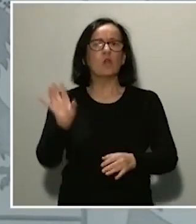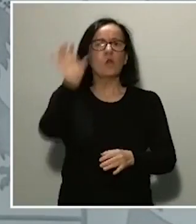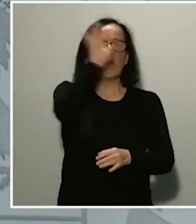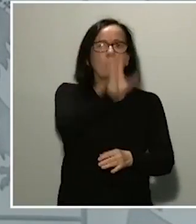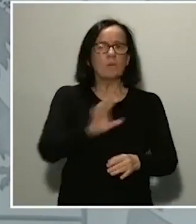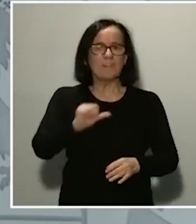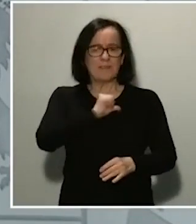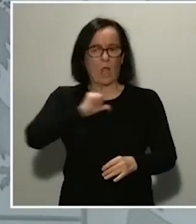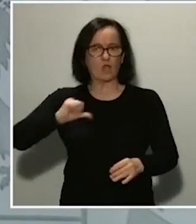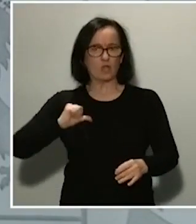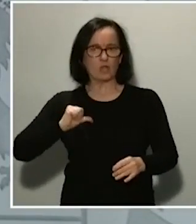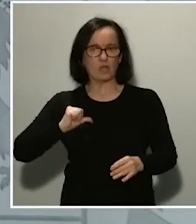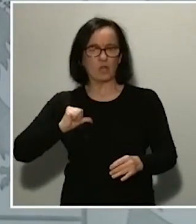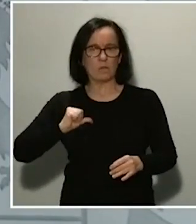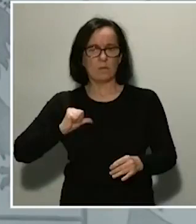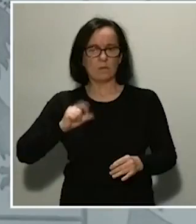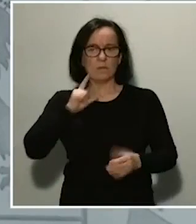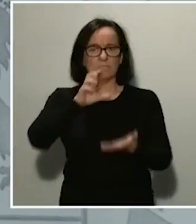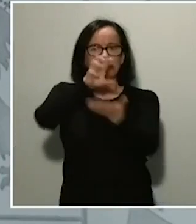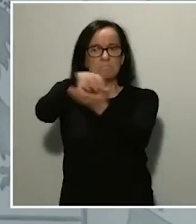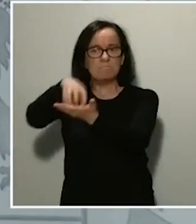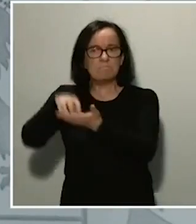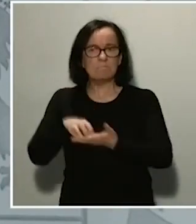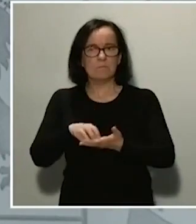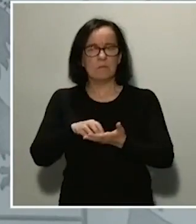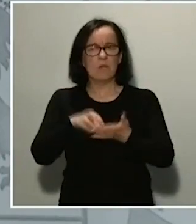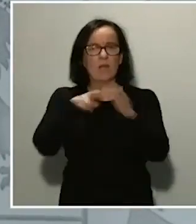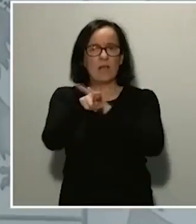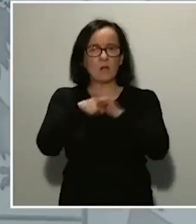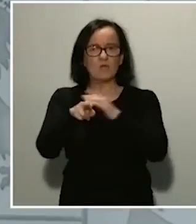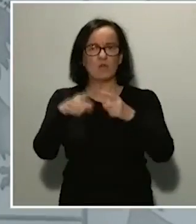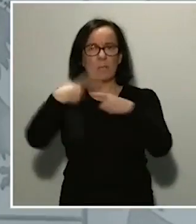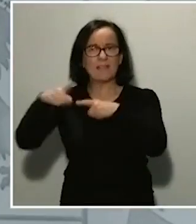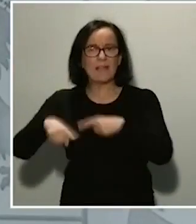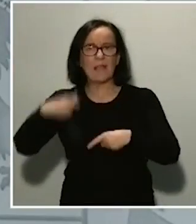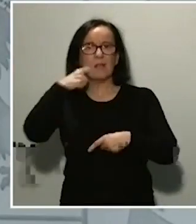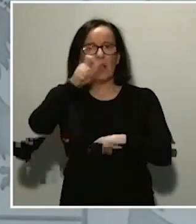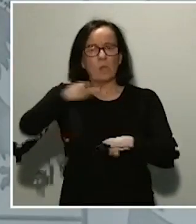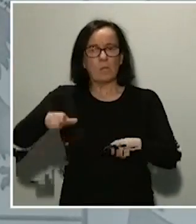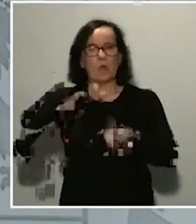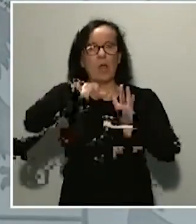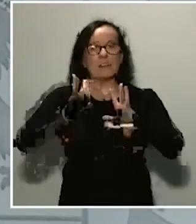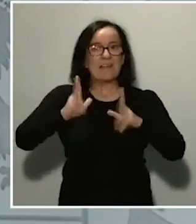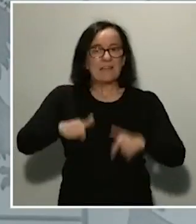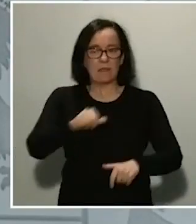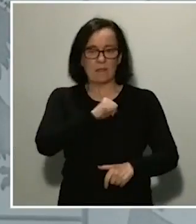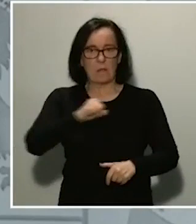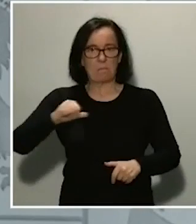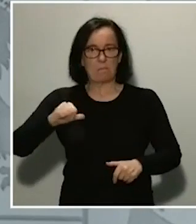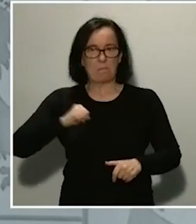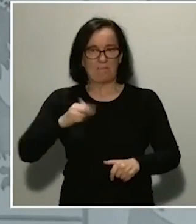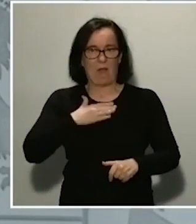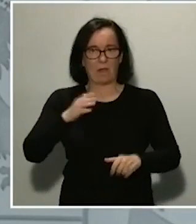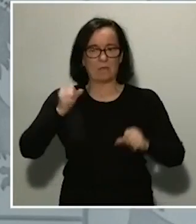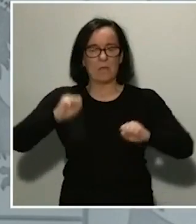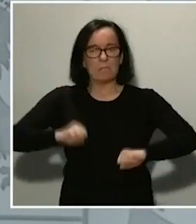tengan las instalaciones y los medios materiales y humanos de las residencias privadas de mayores. Ya